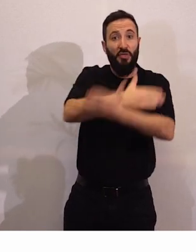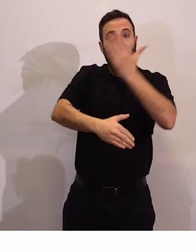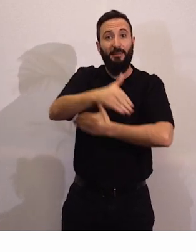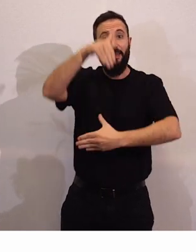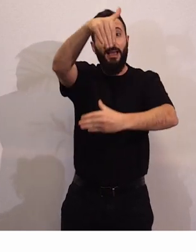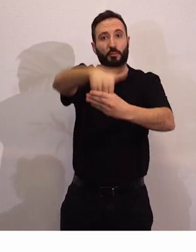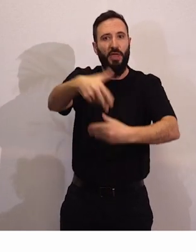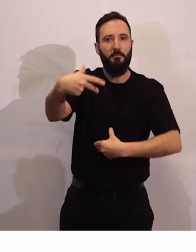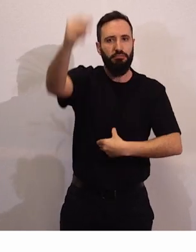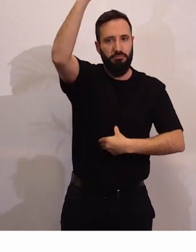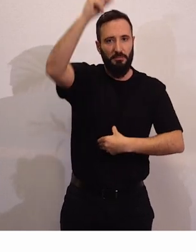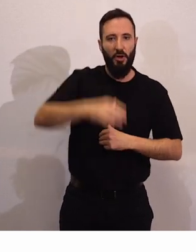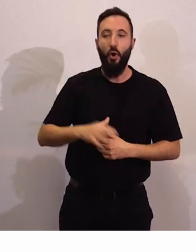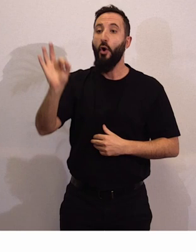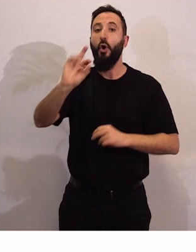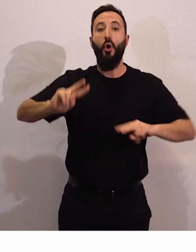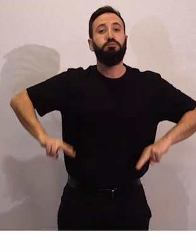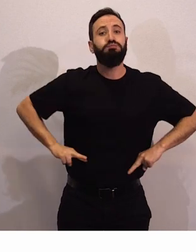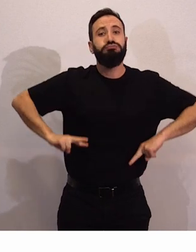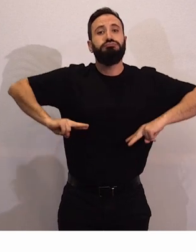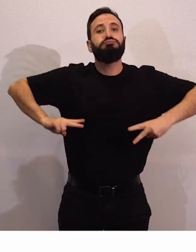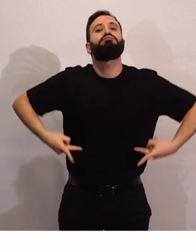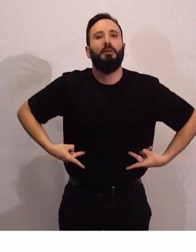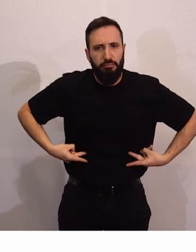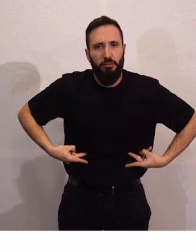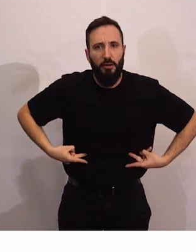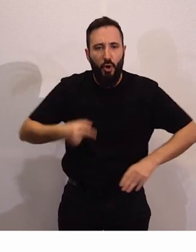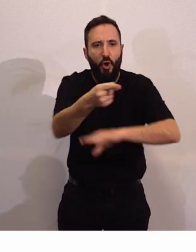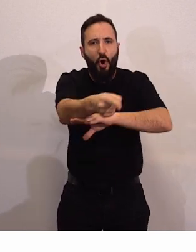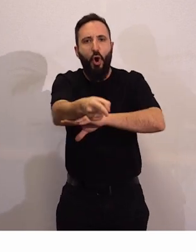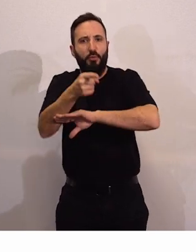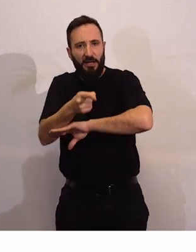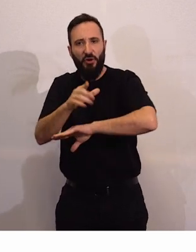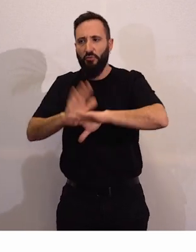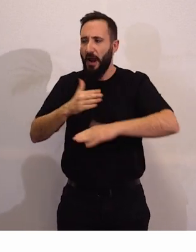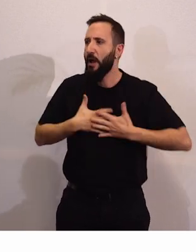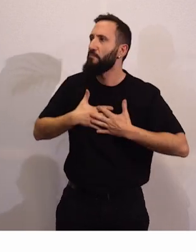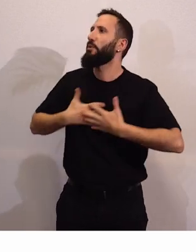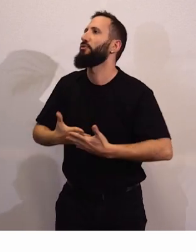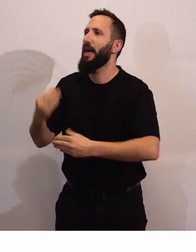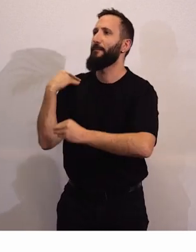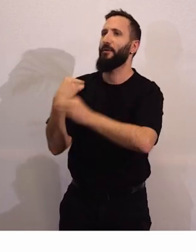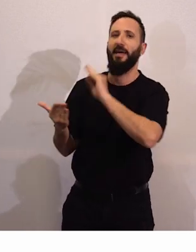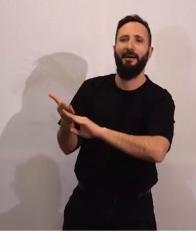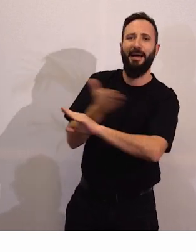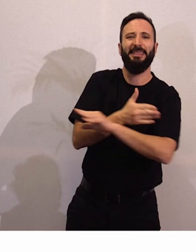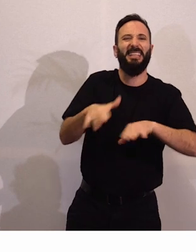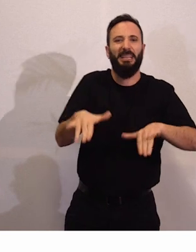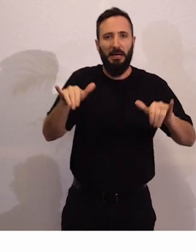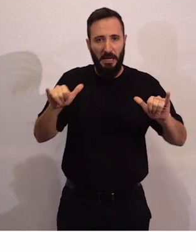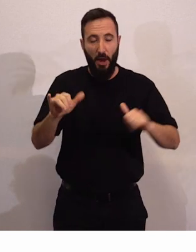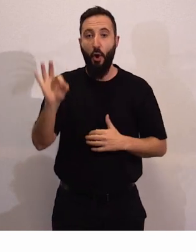aquellas que os esterilizaban al margen de vuestra voluntad sin tan siquiera preguntaros, como